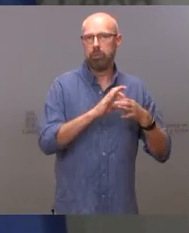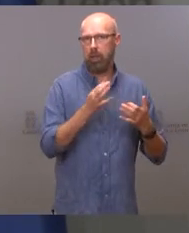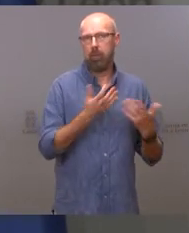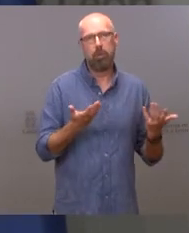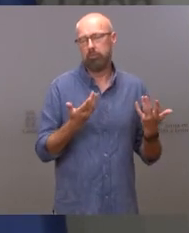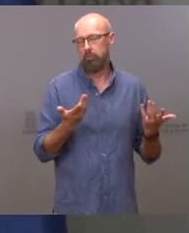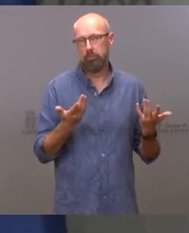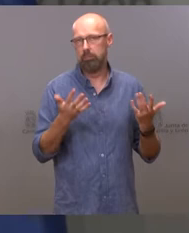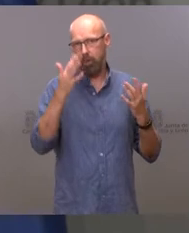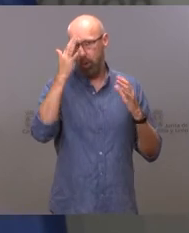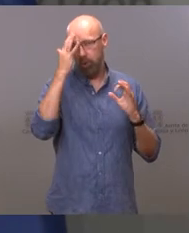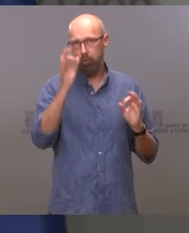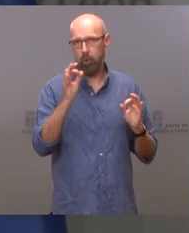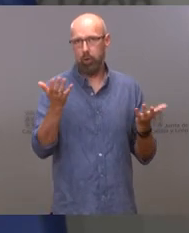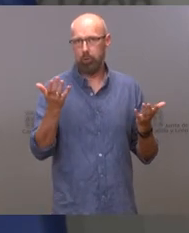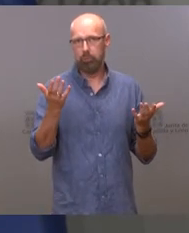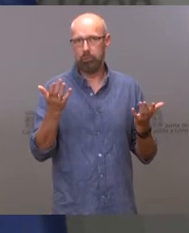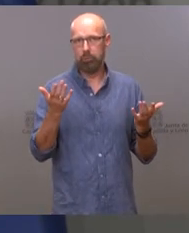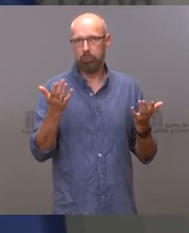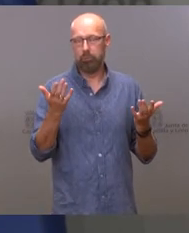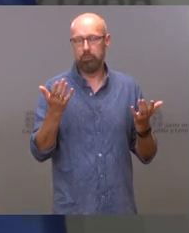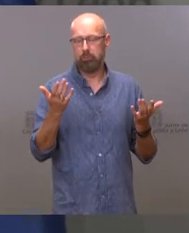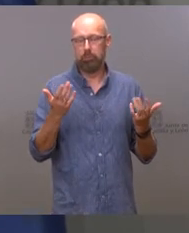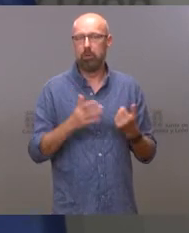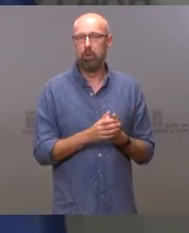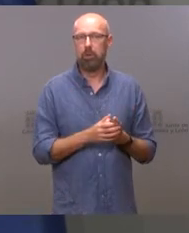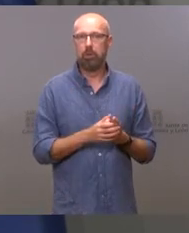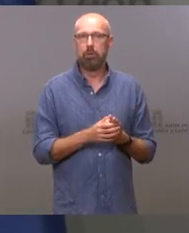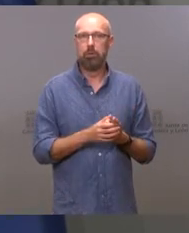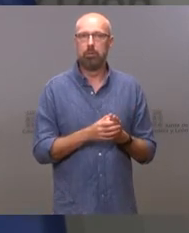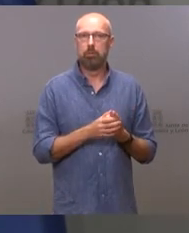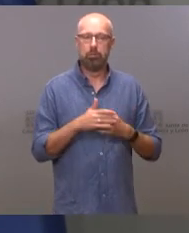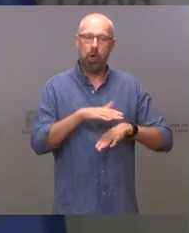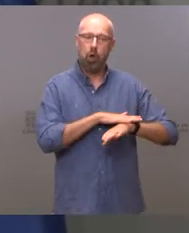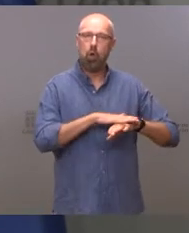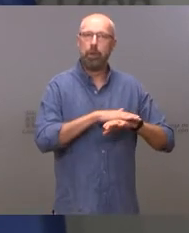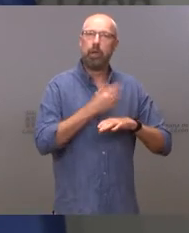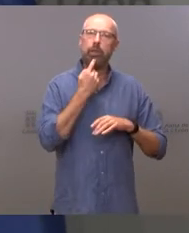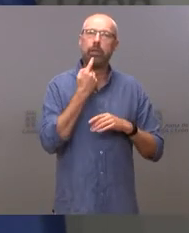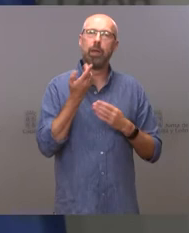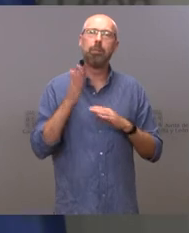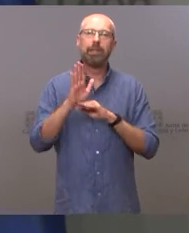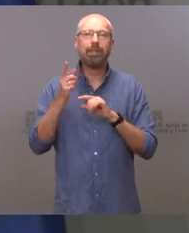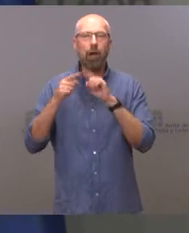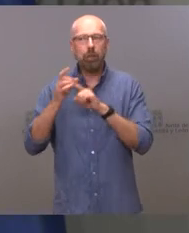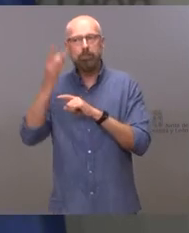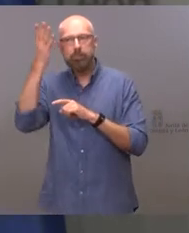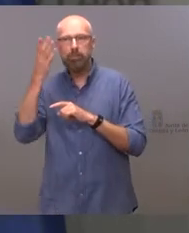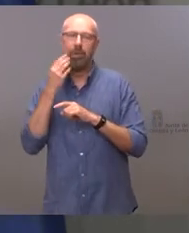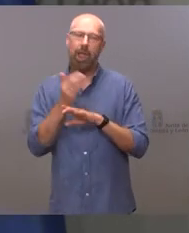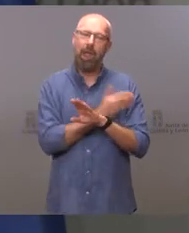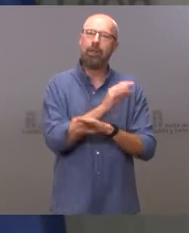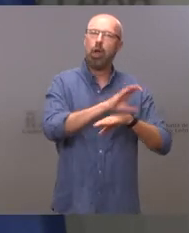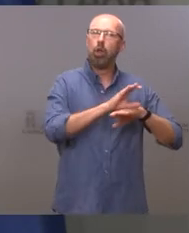Eso es una costumbre bastante racional, que los partidos del Gobierno no presenten PNL sobre asuntos de Gobierno sin consultar